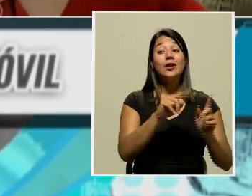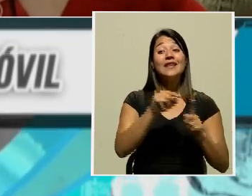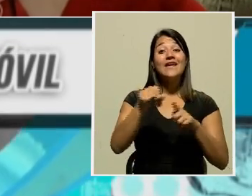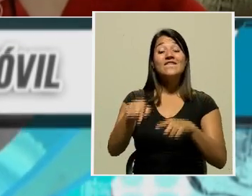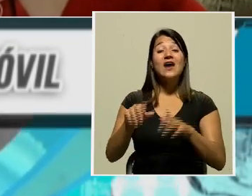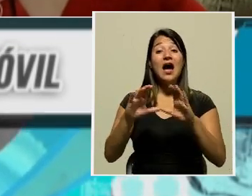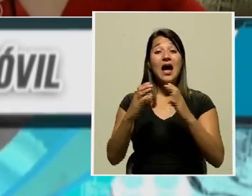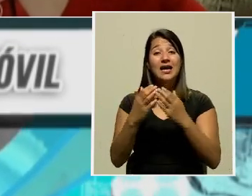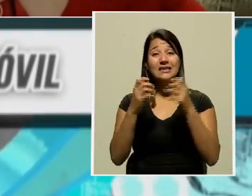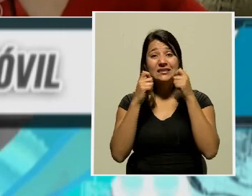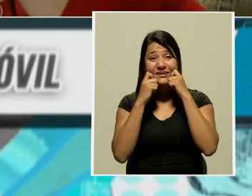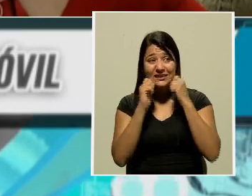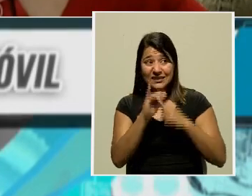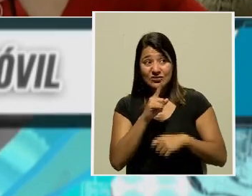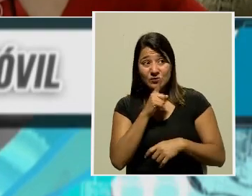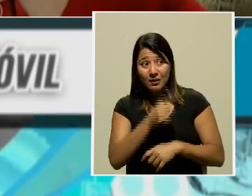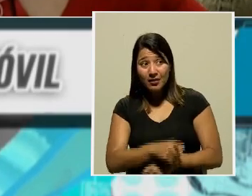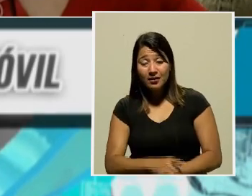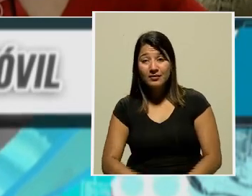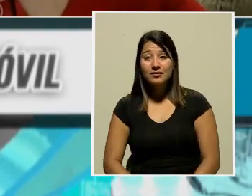presenciales. ¿Qué tan cierto es esto?